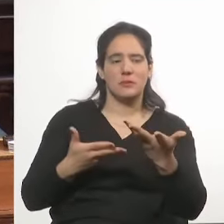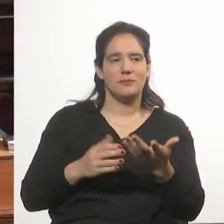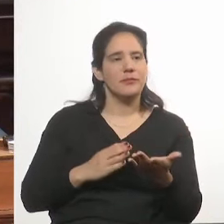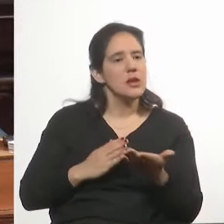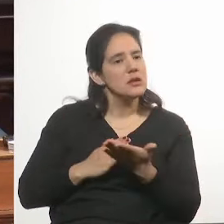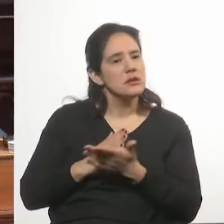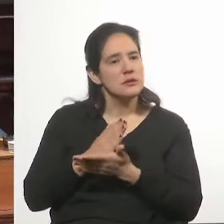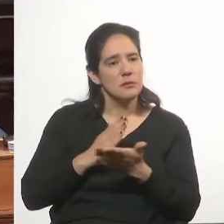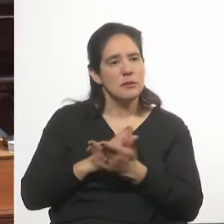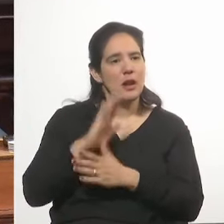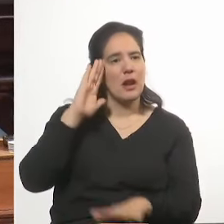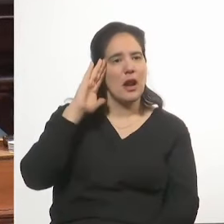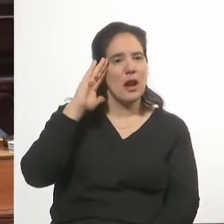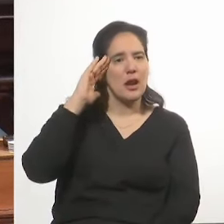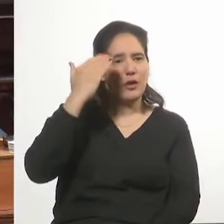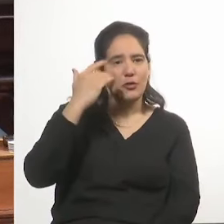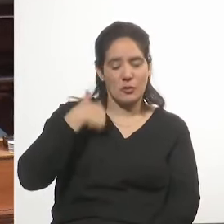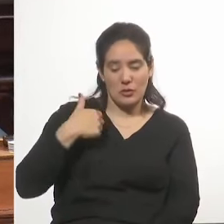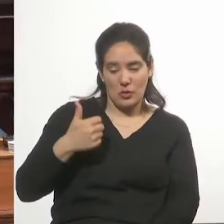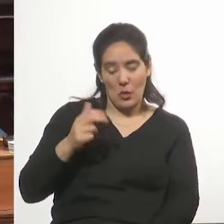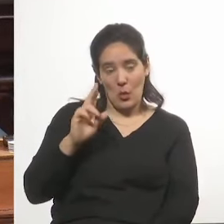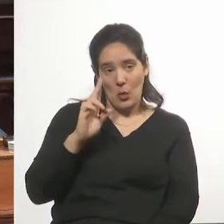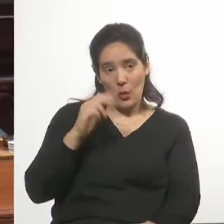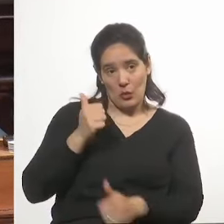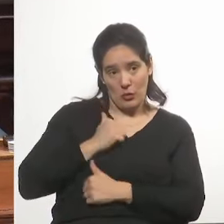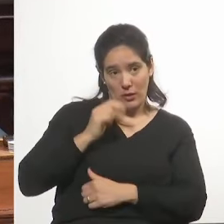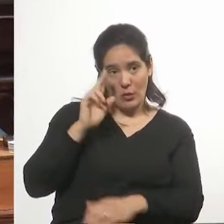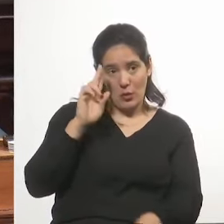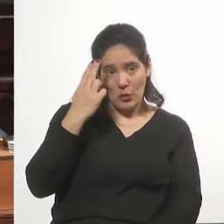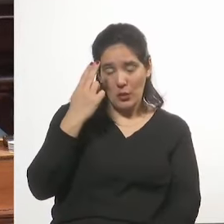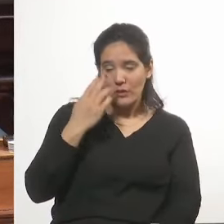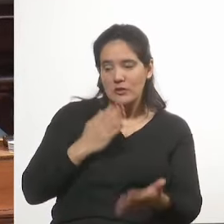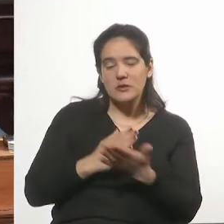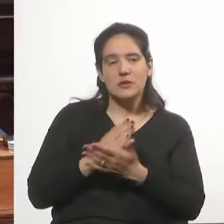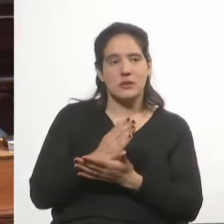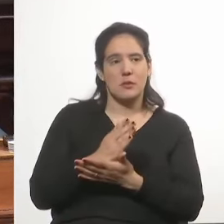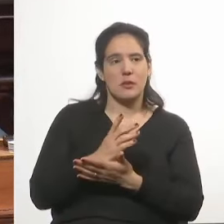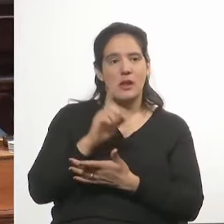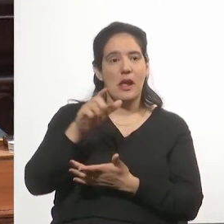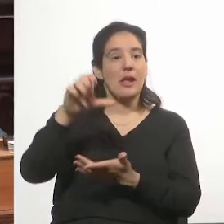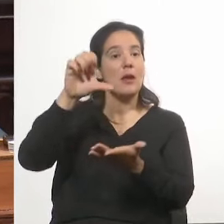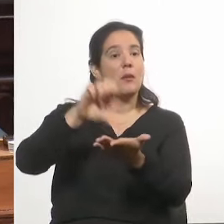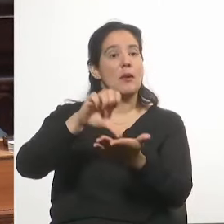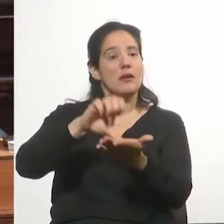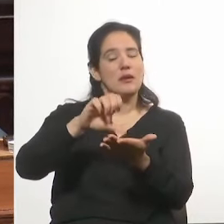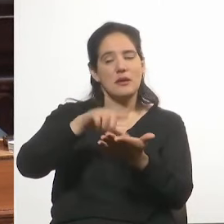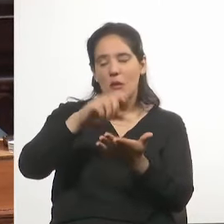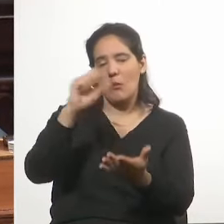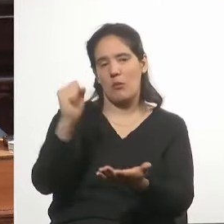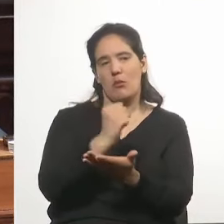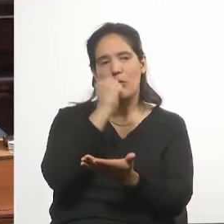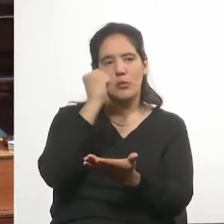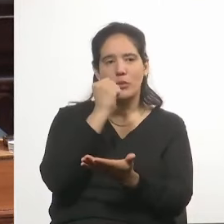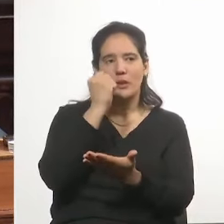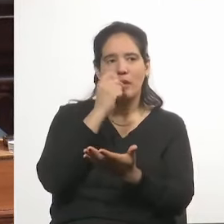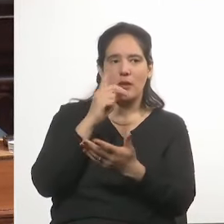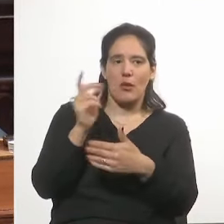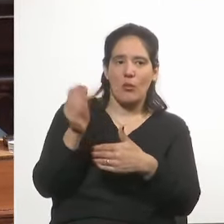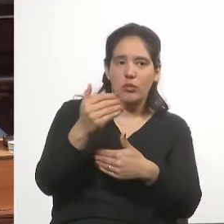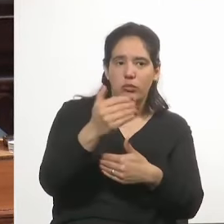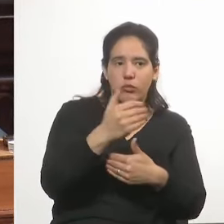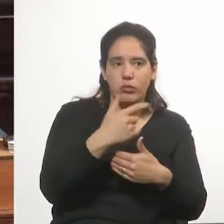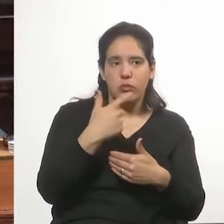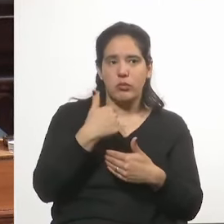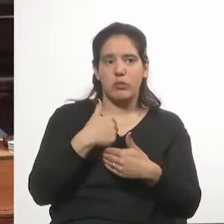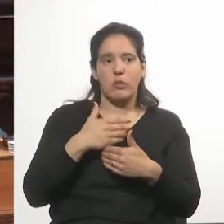largo del tiempo a estos contingentes y particularmente en el Congo donde cumple una función de reserva, es decir,